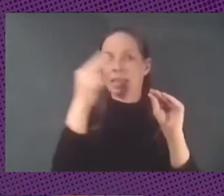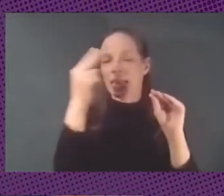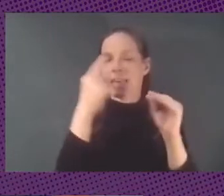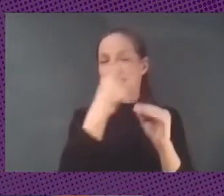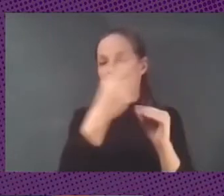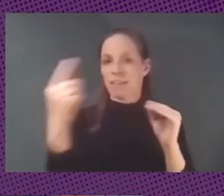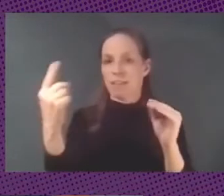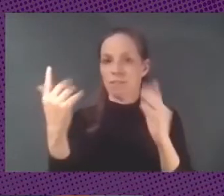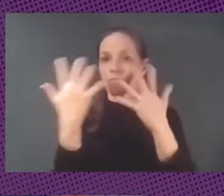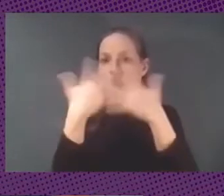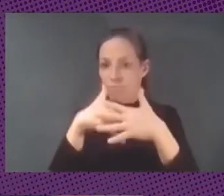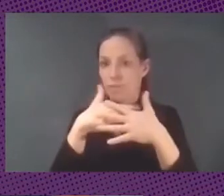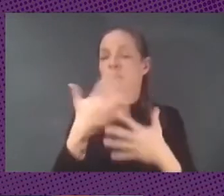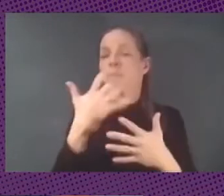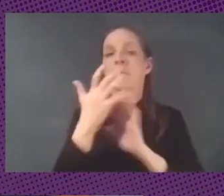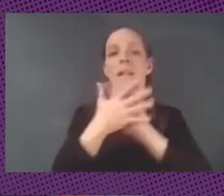de la gig economy